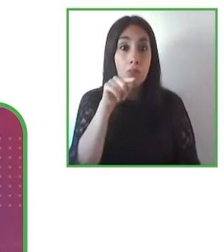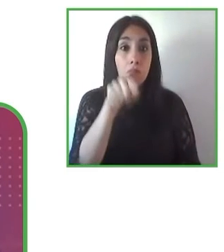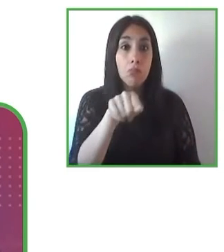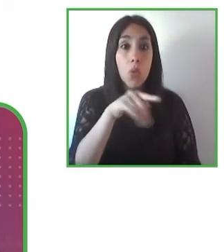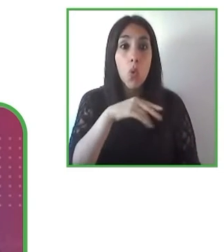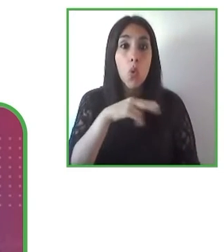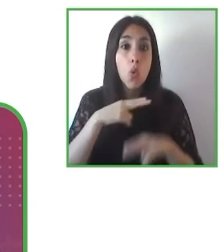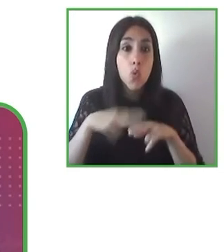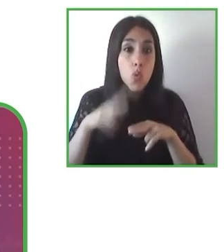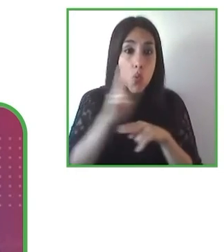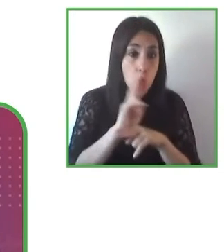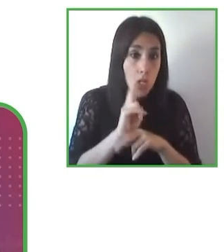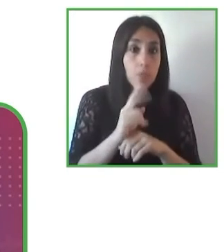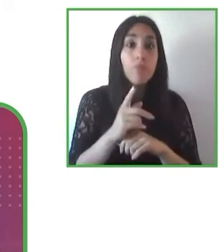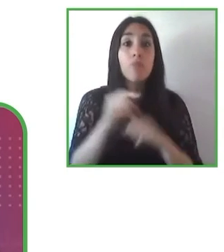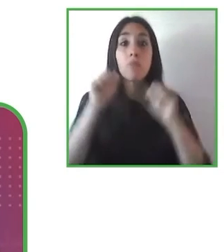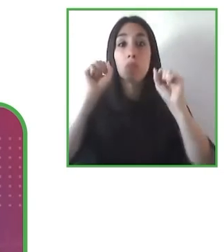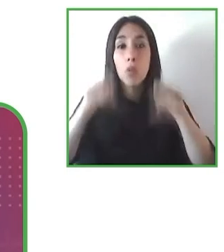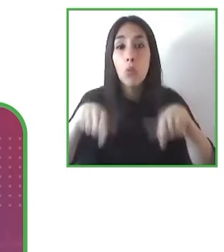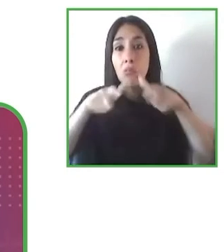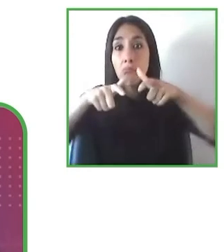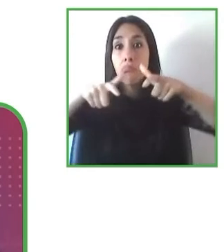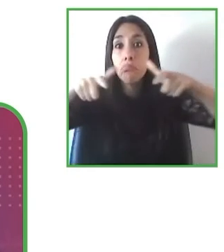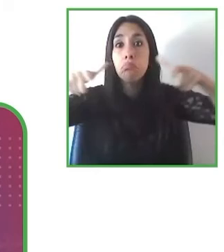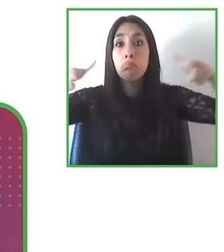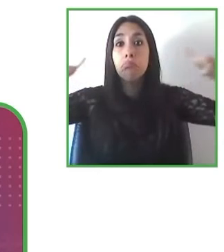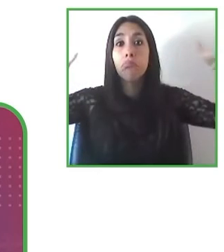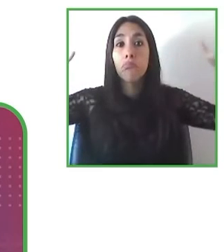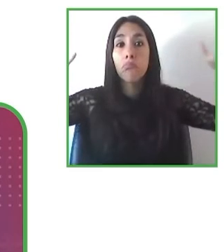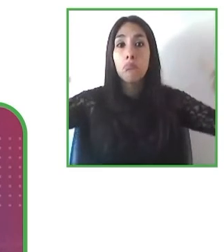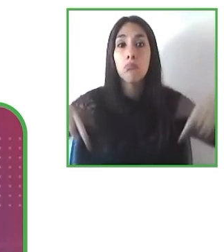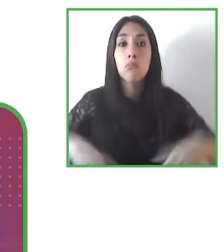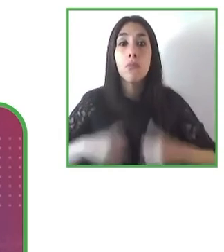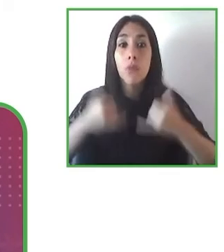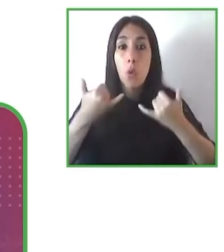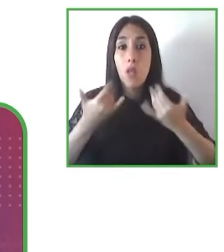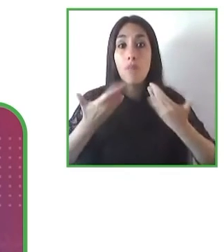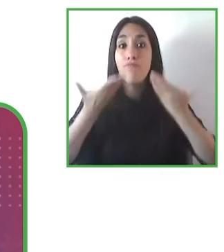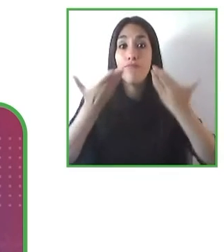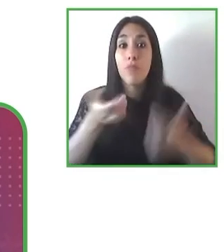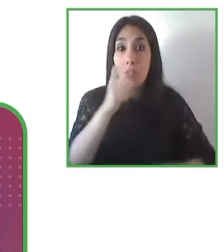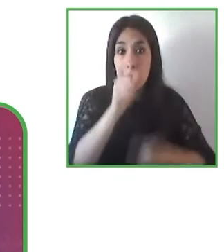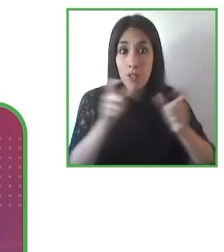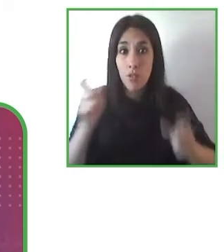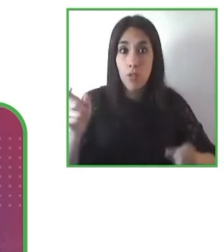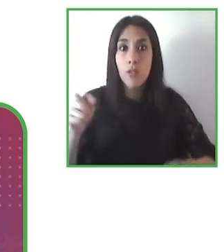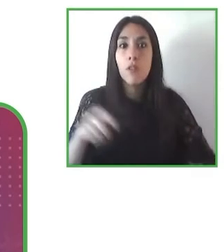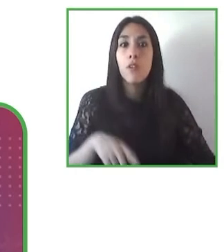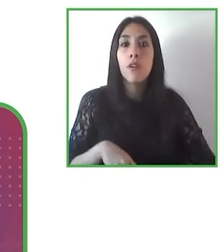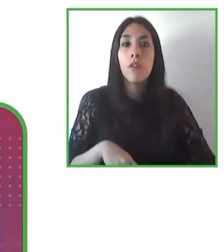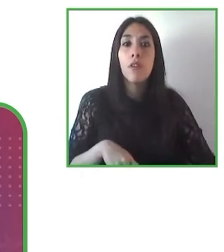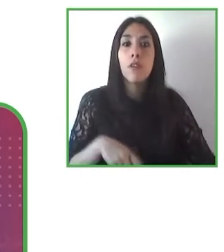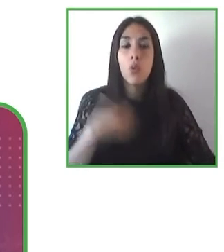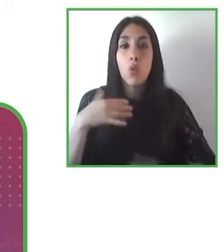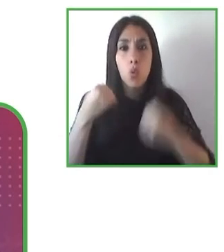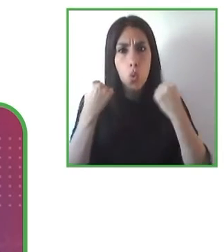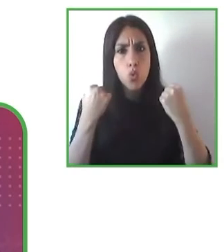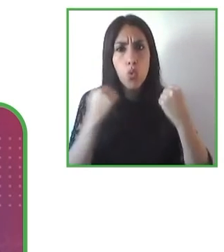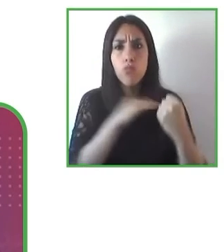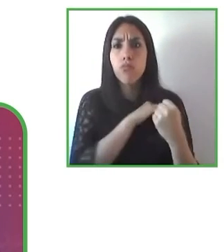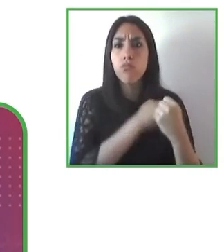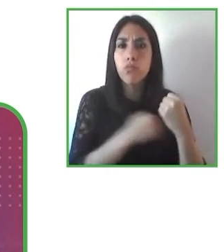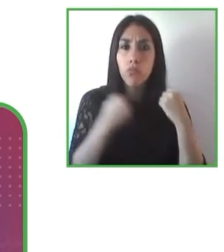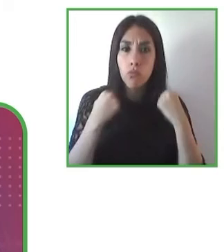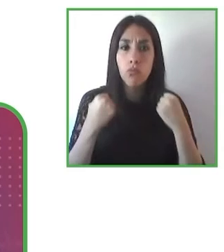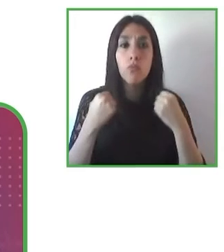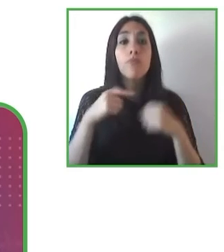brindan a los usuarios para potenciar la accesibilidad de esas características entonces